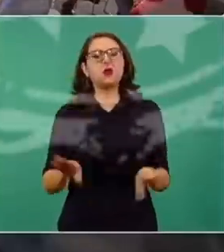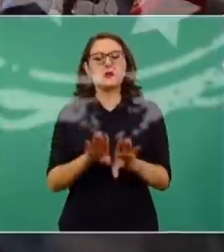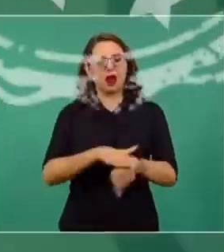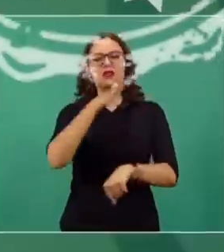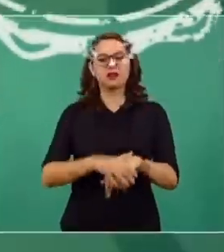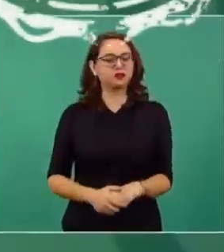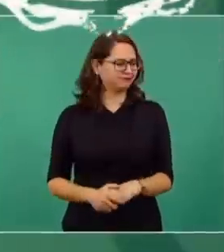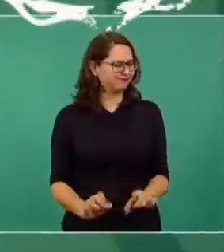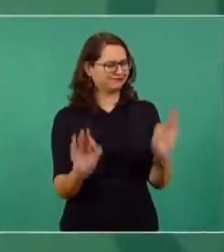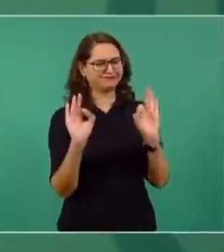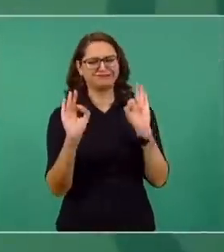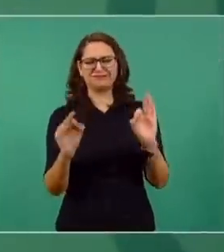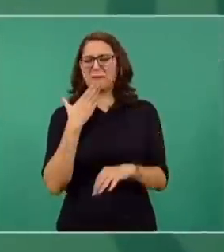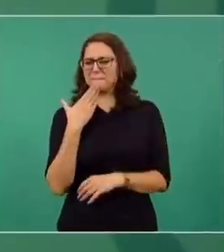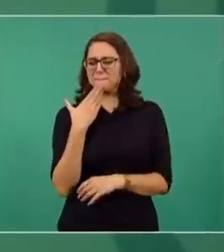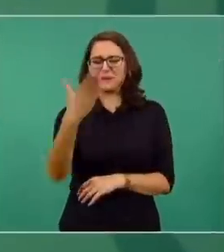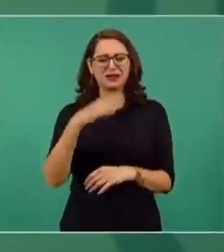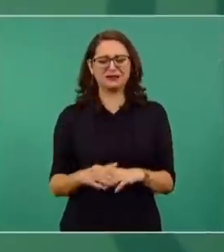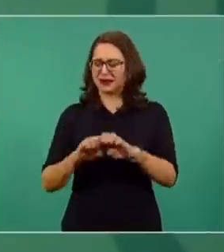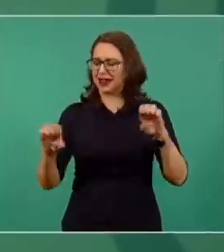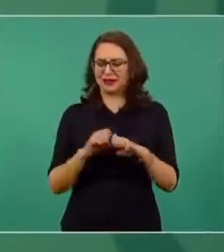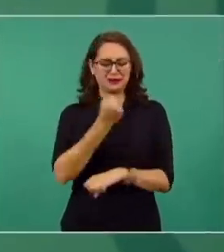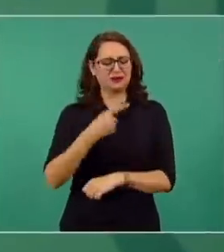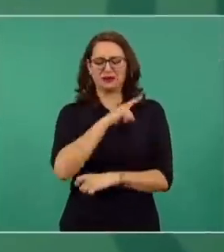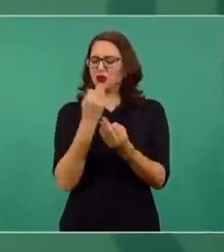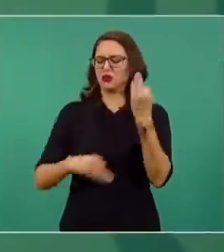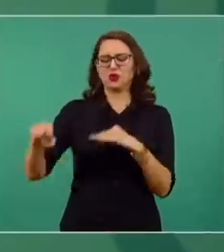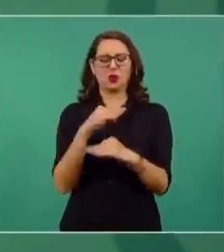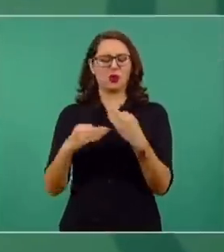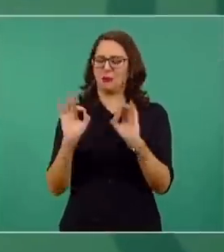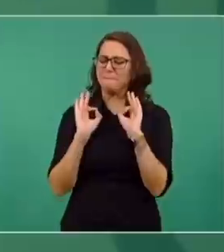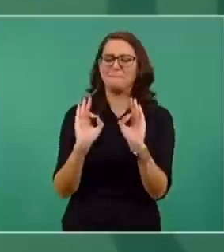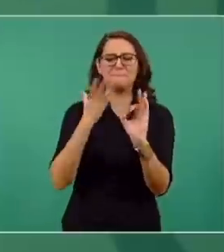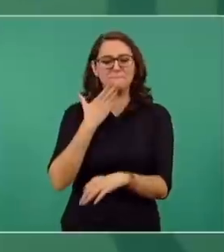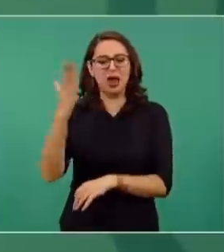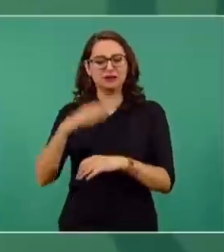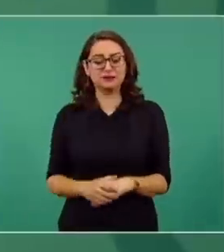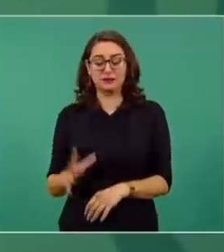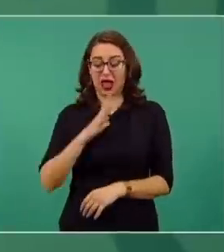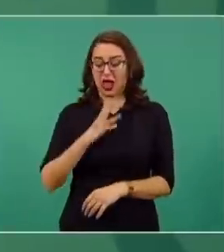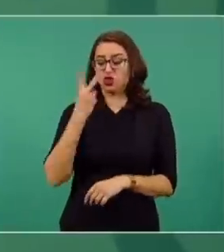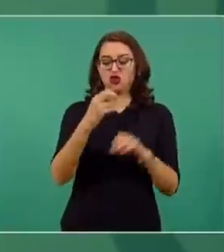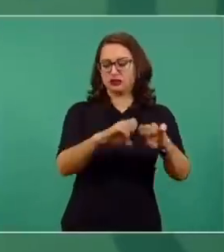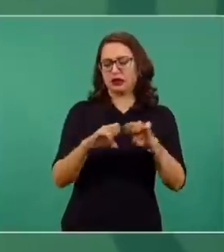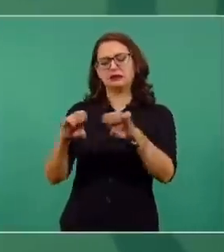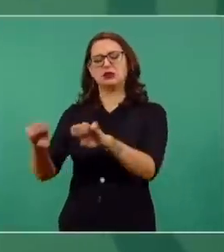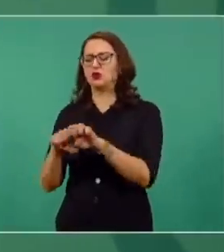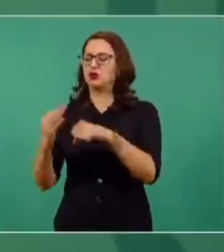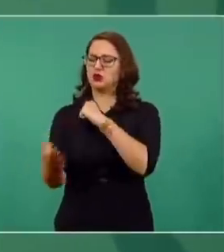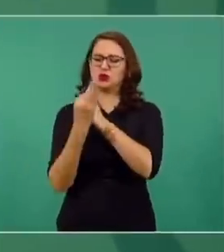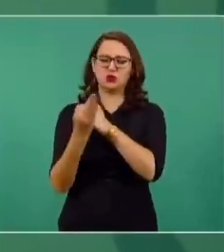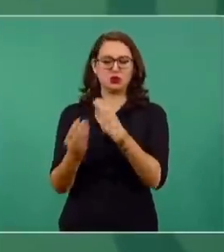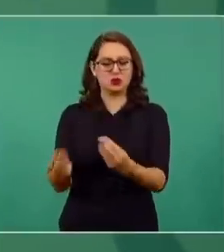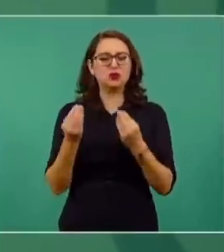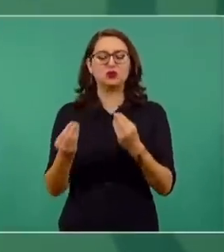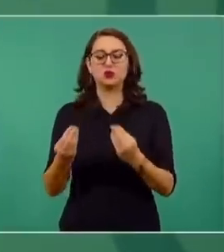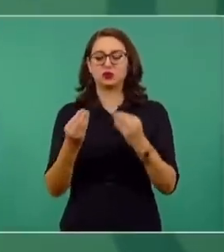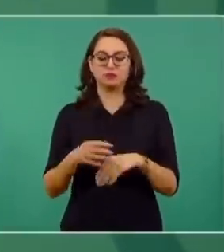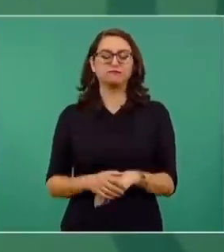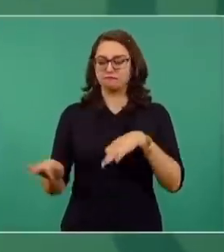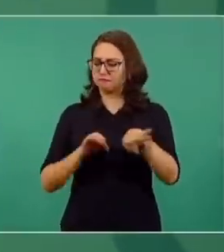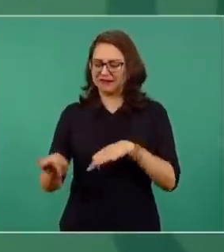Todo el equipo de salud. Miren, hay dos gabinetes que ayudan mucho, que me han respaldado mucho. El gabinete de seguridad, que ha sido